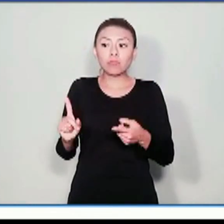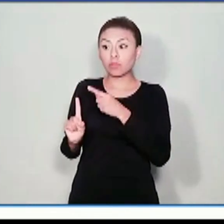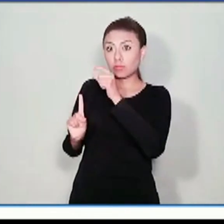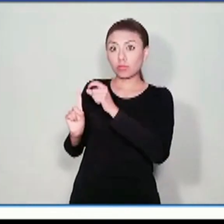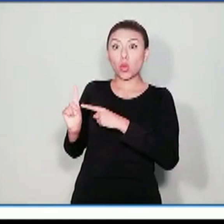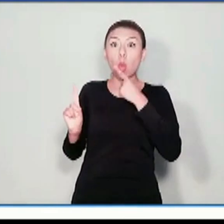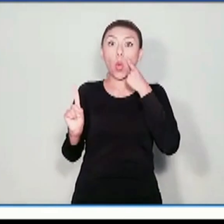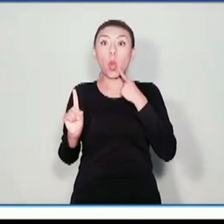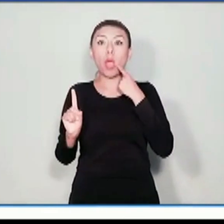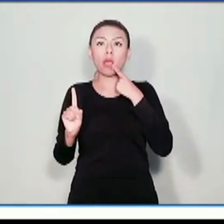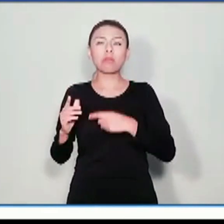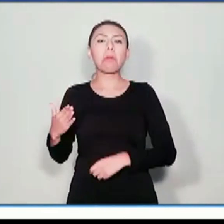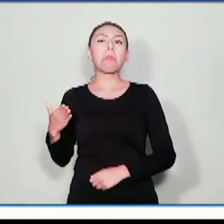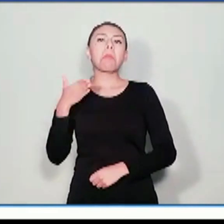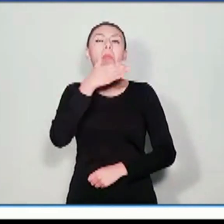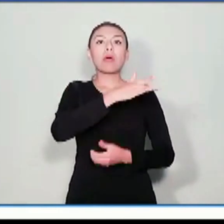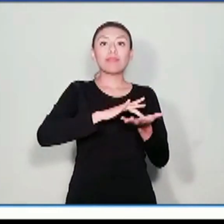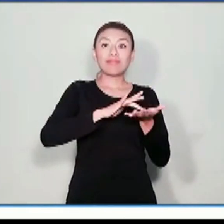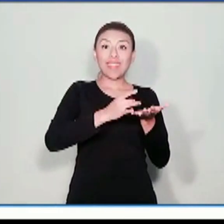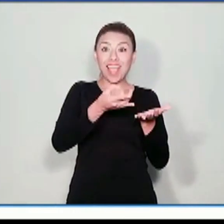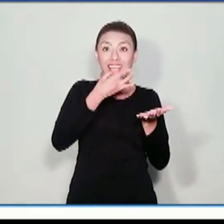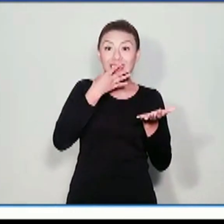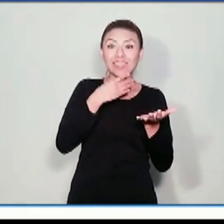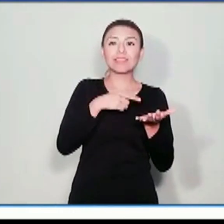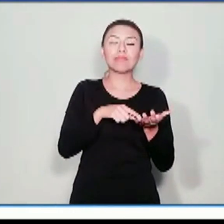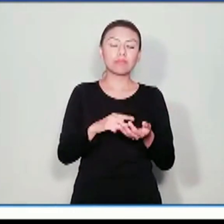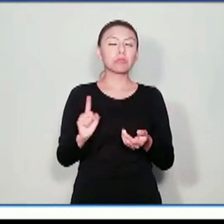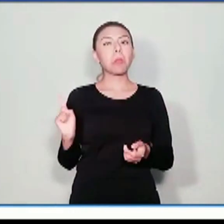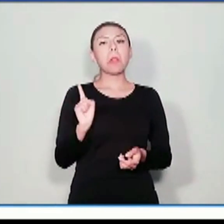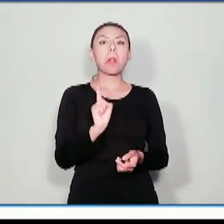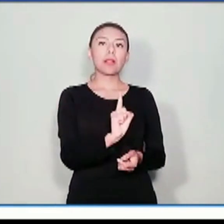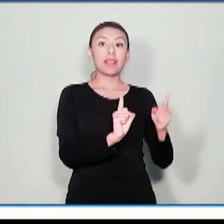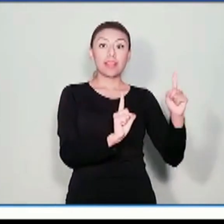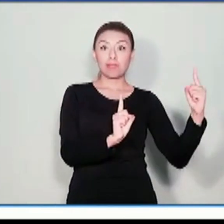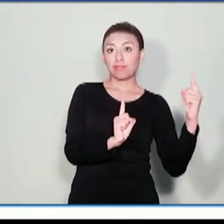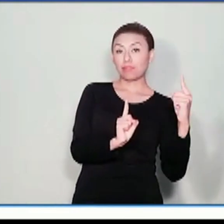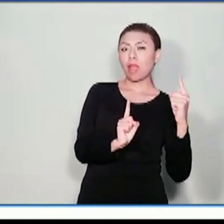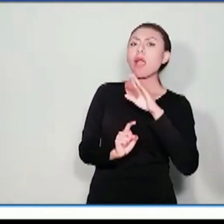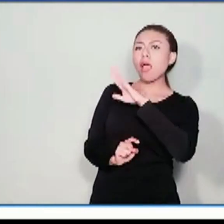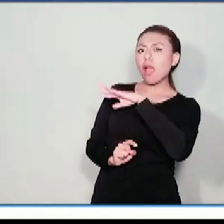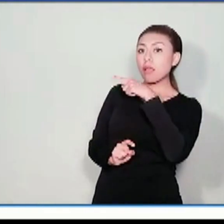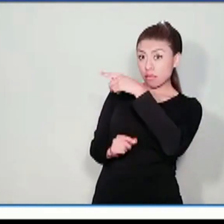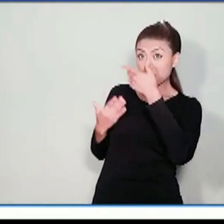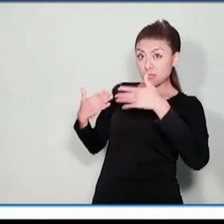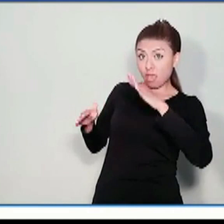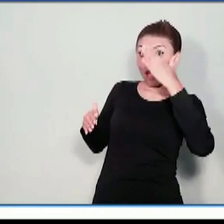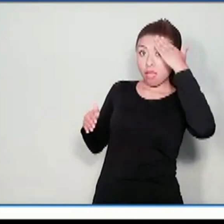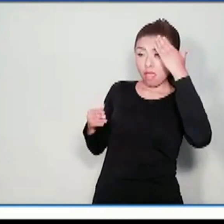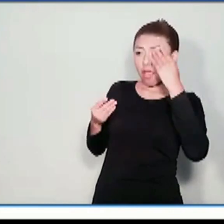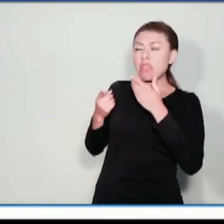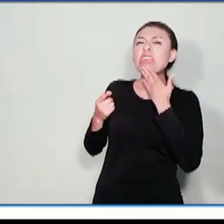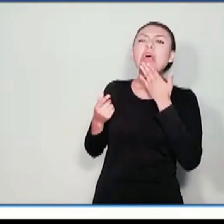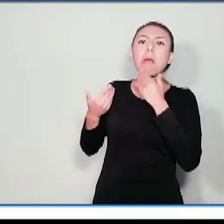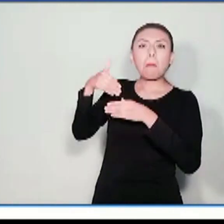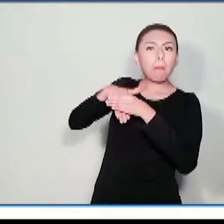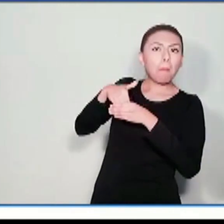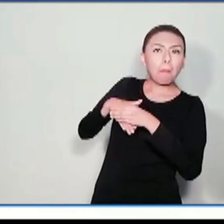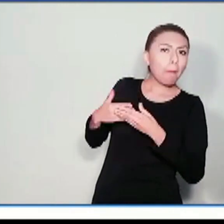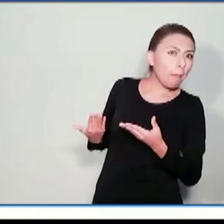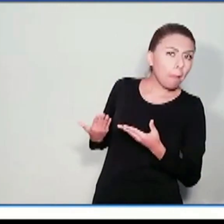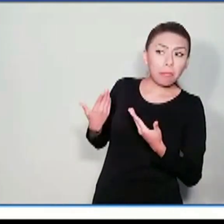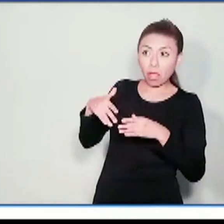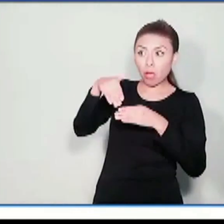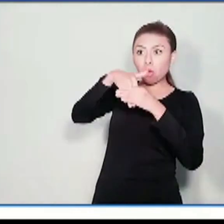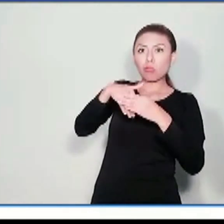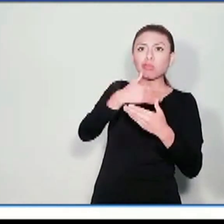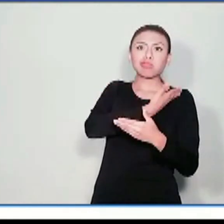Ramiro va a la bodega a comprar y el bodeguero José le pregunta si ya sabe por quién va a